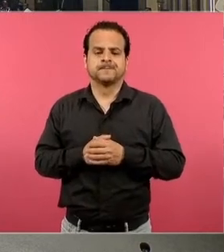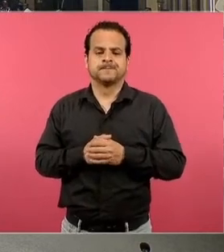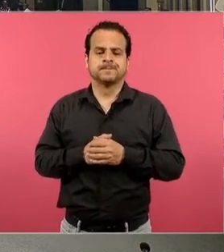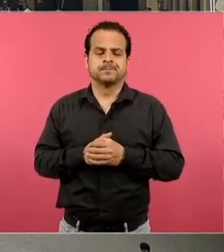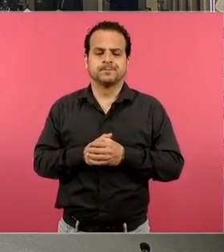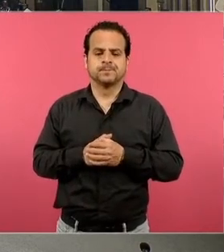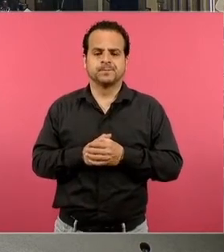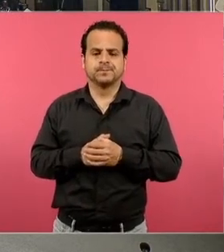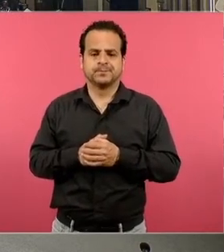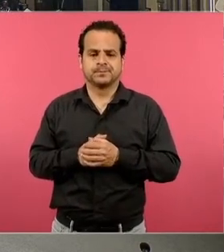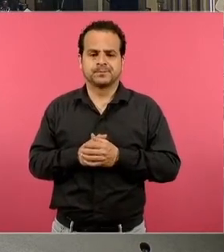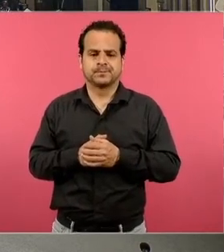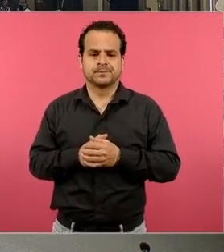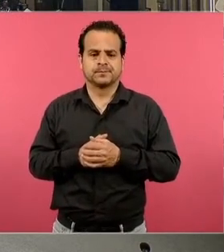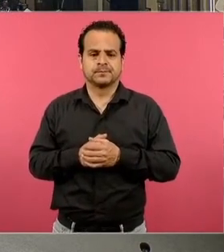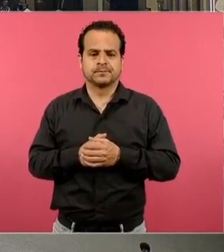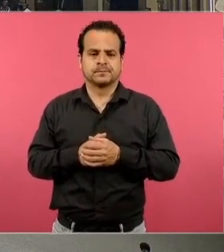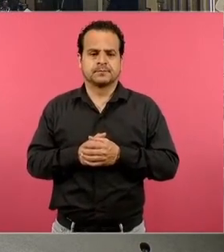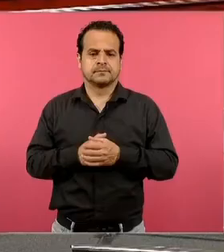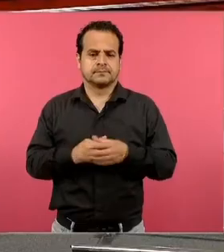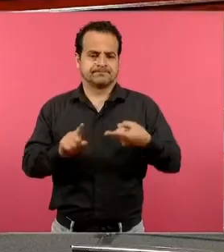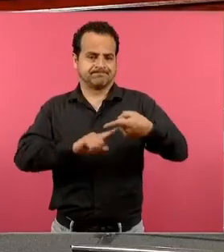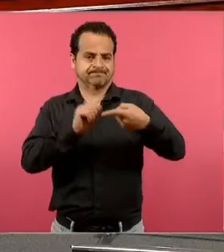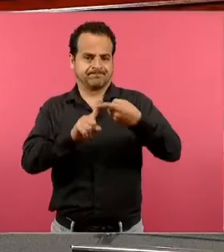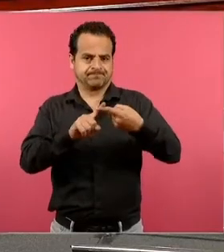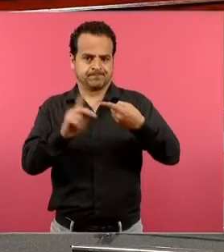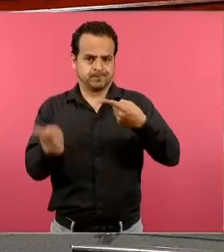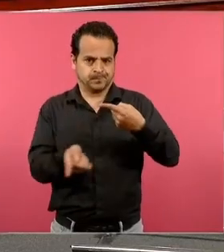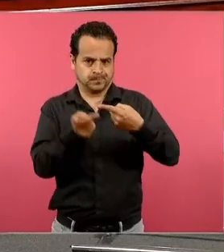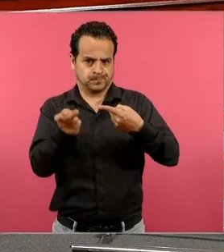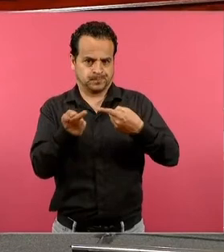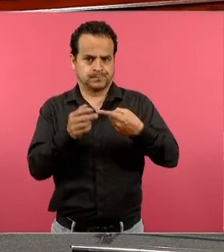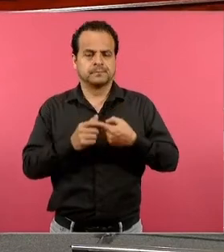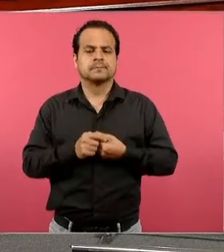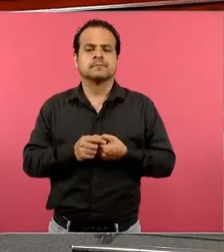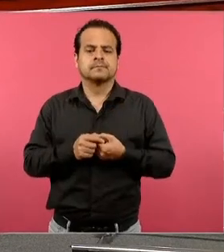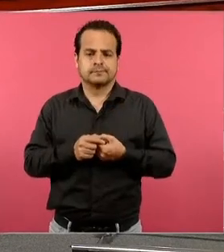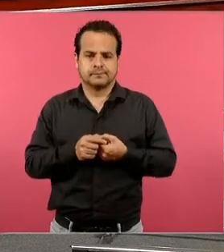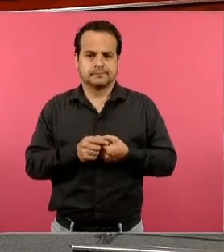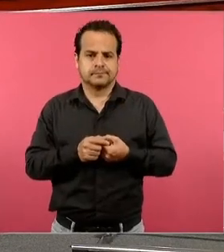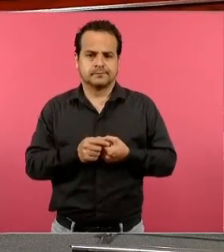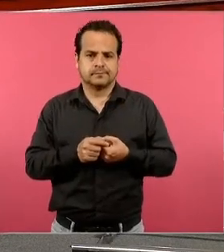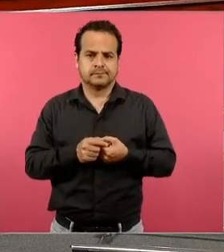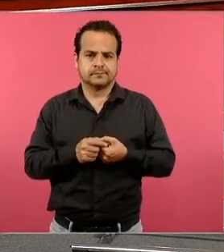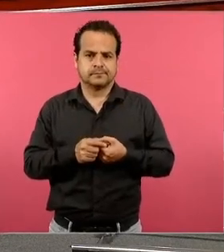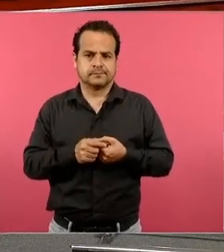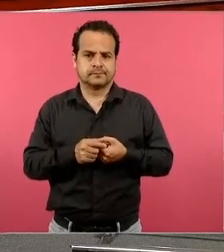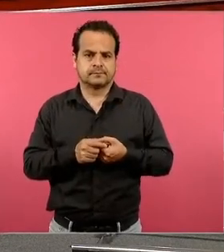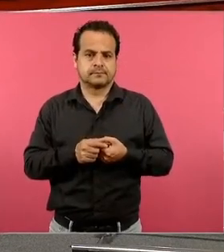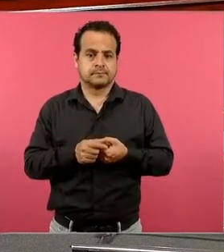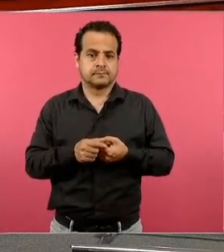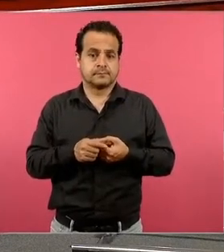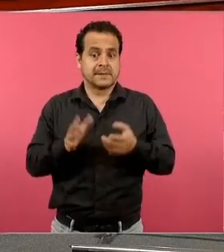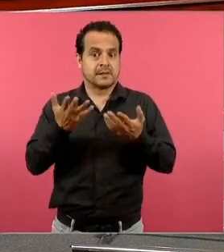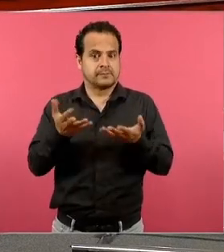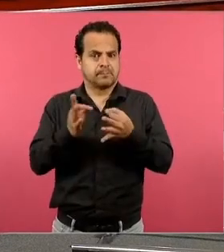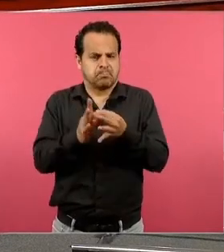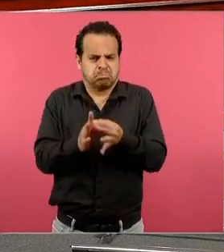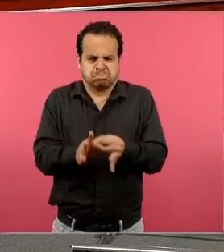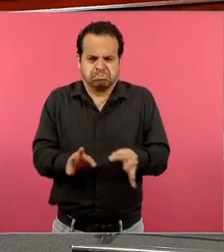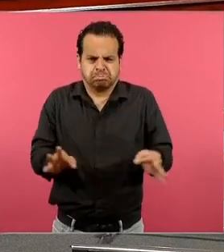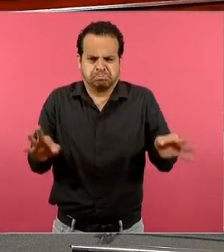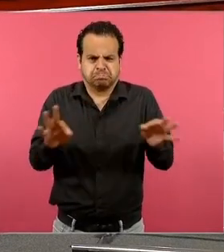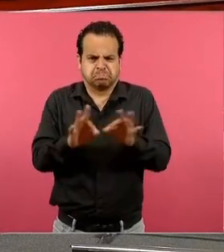Respecto a la primera pregunta, tiene que ver con elementos de reflexión de la identidad docente.